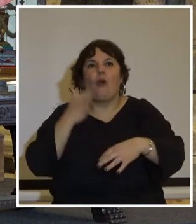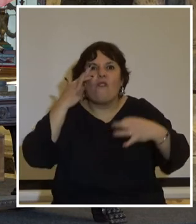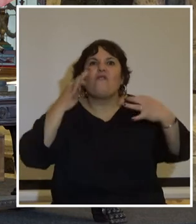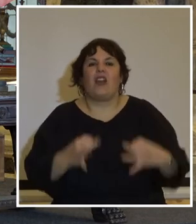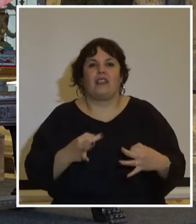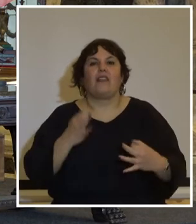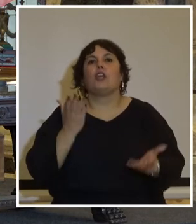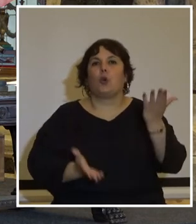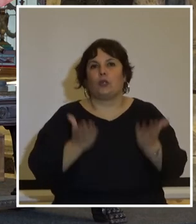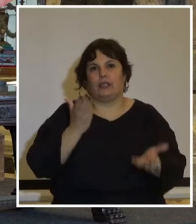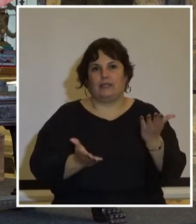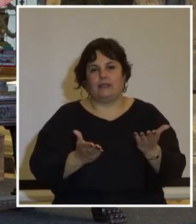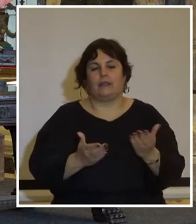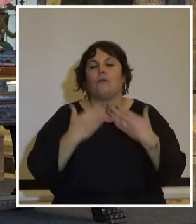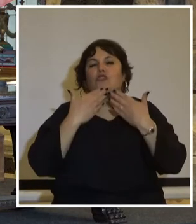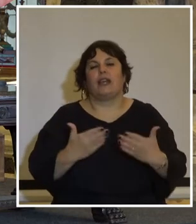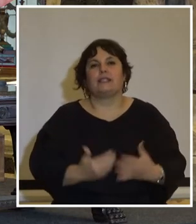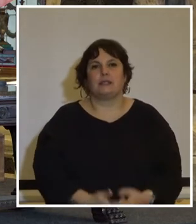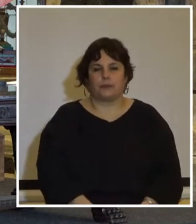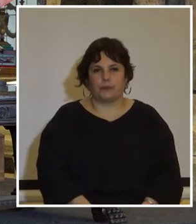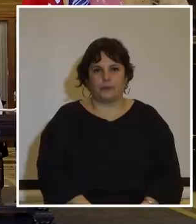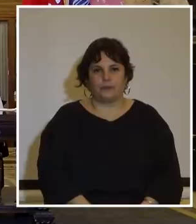y justicia muchas gracias